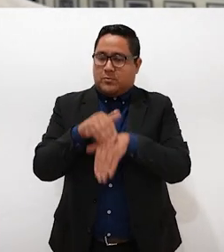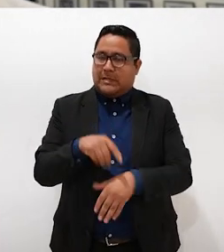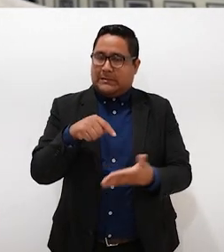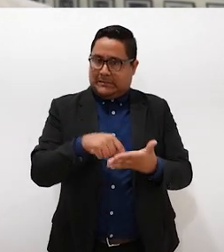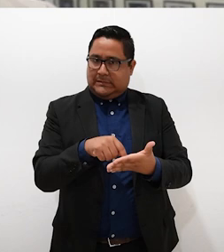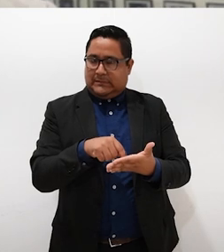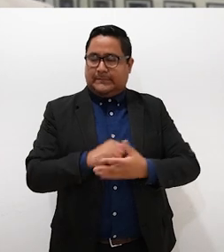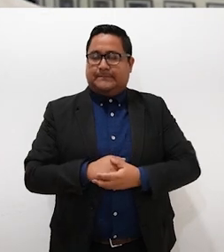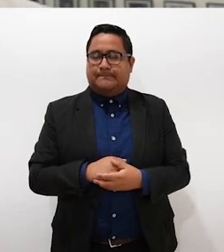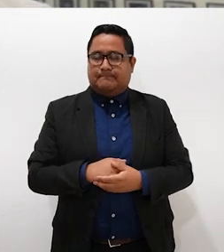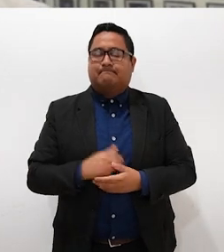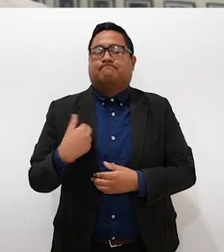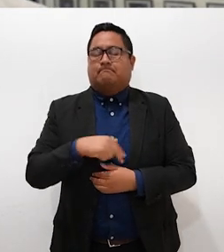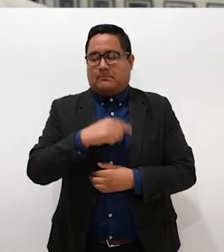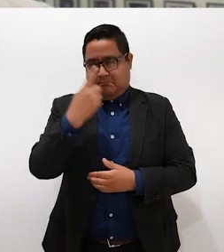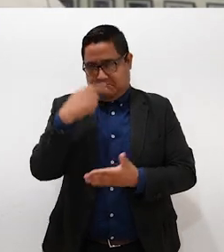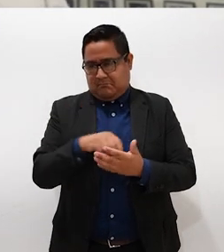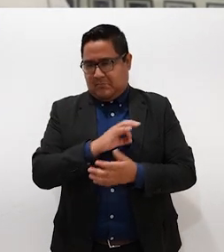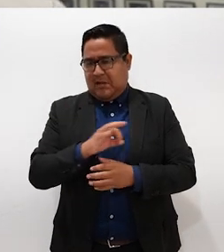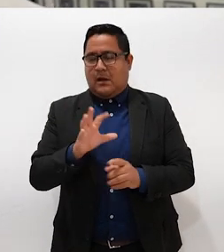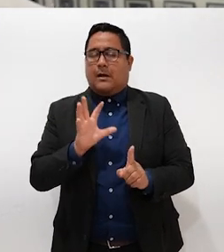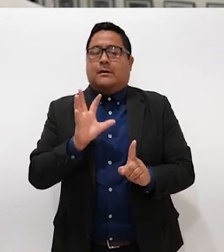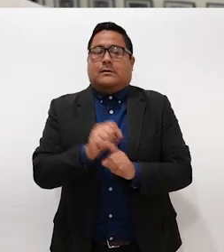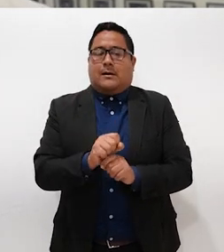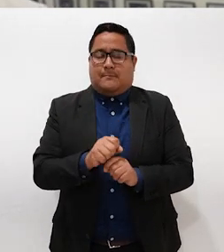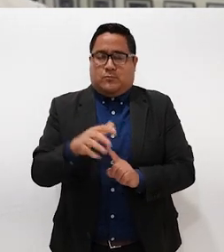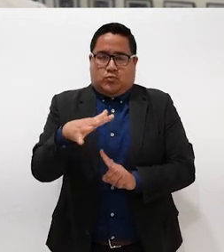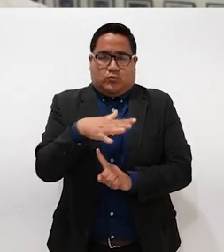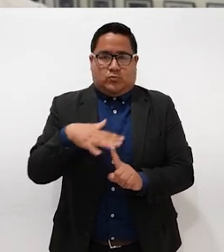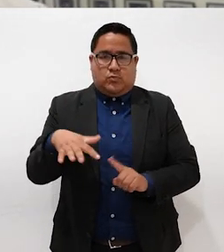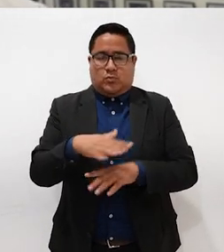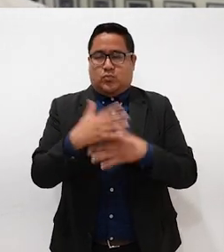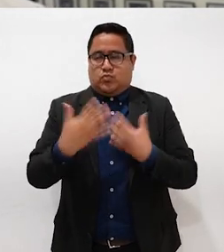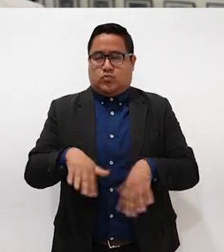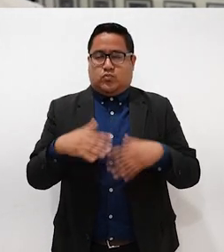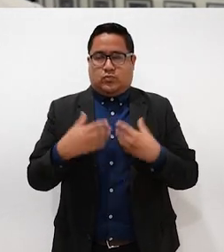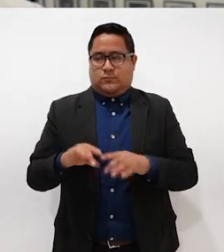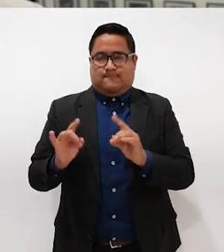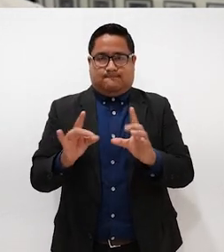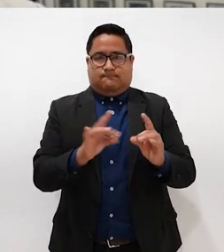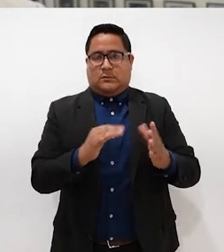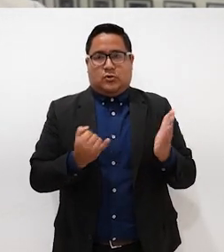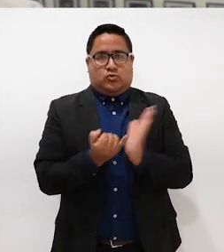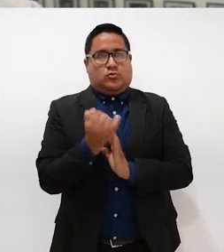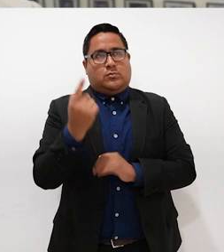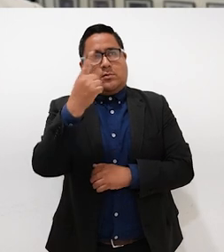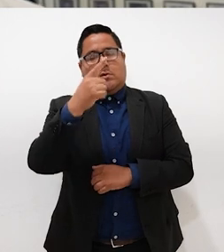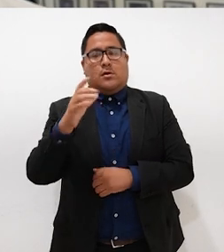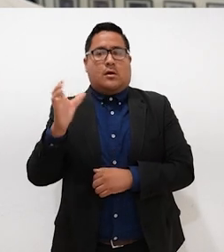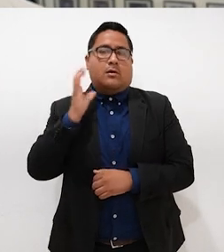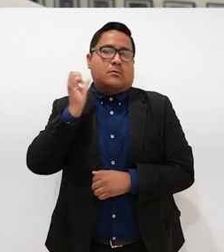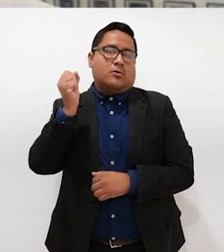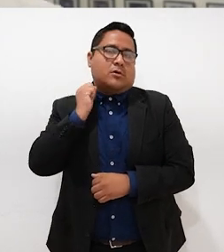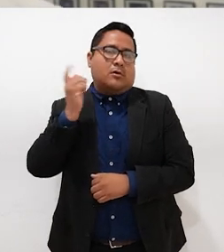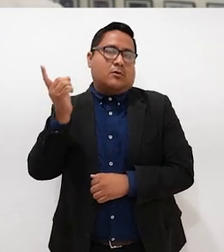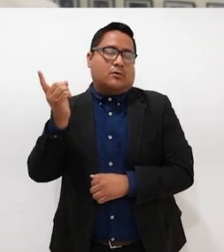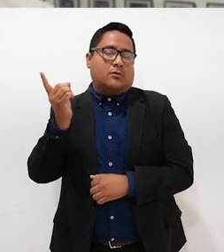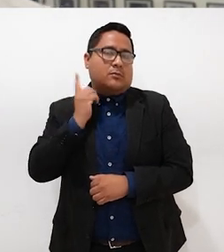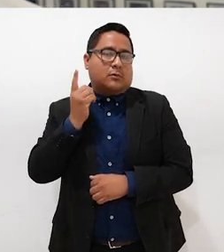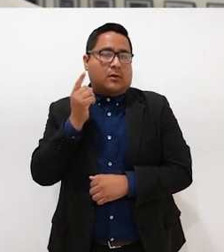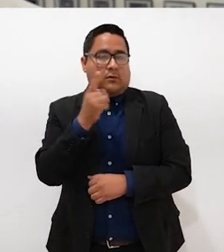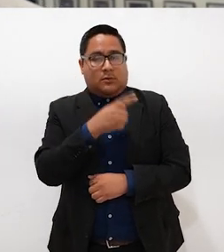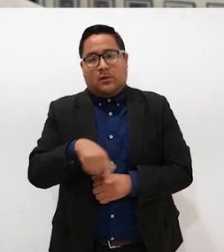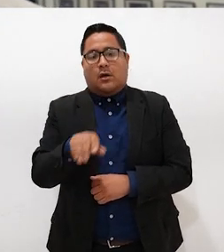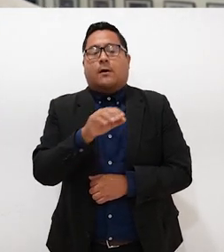ya logramos finalmente con las circunstancias extraordinarias que fueron las decisiones que tomó el Senado y la Cámara de Diputados, definir